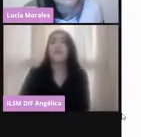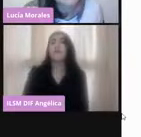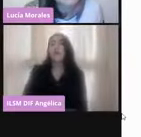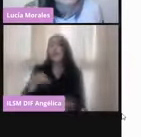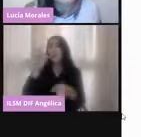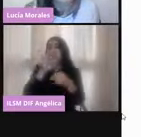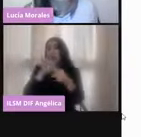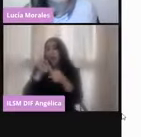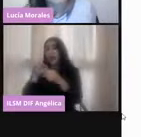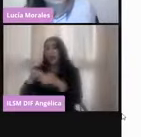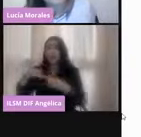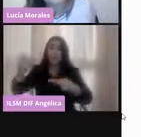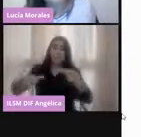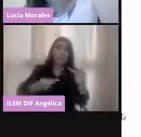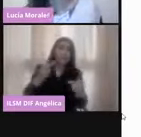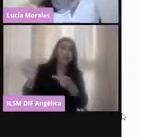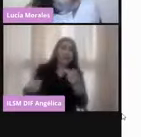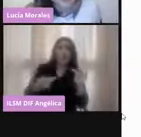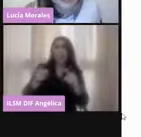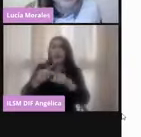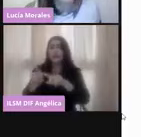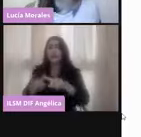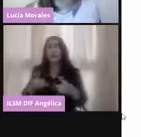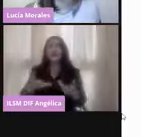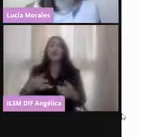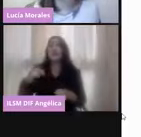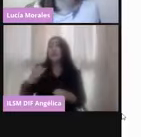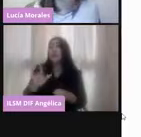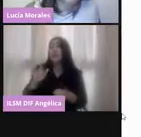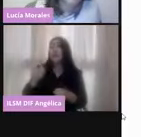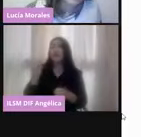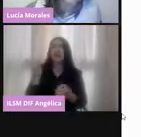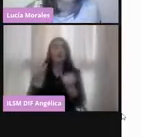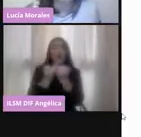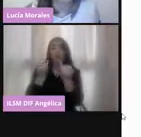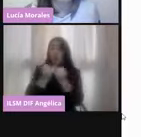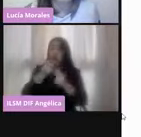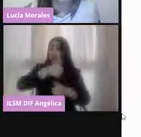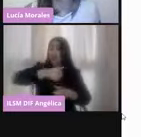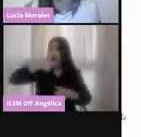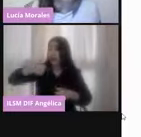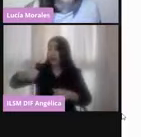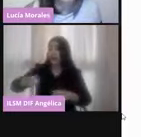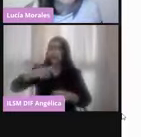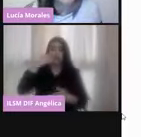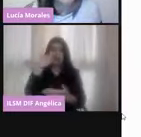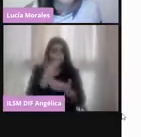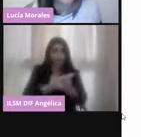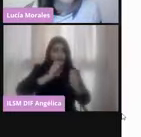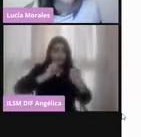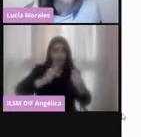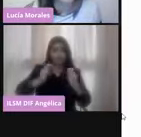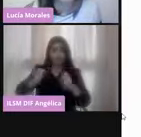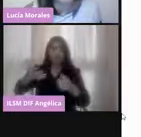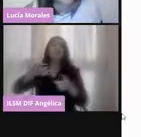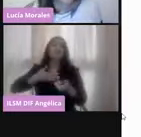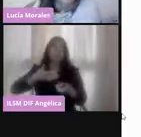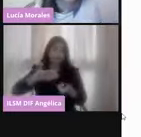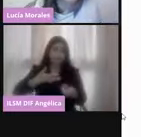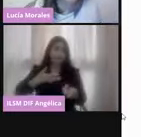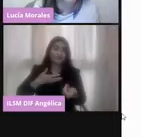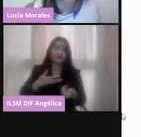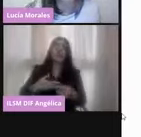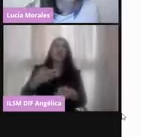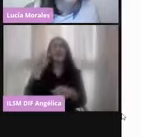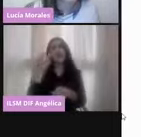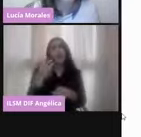sobre temas de trascendencia nacional. Pero también tenemos obligaciones, no nada más tenemos derechos. Y estas obligaciones van muy de